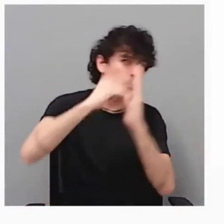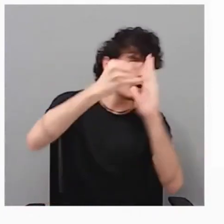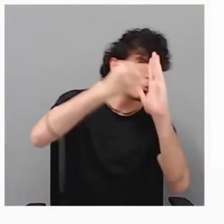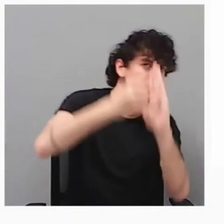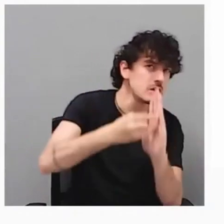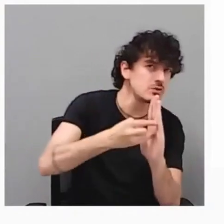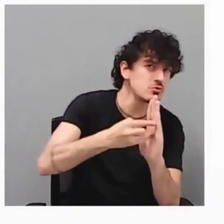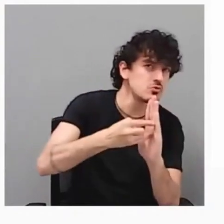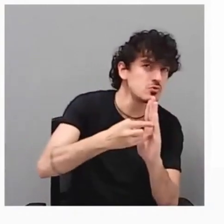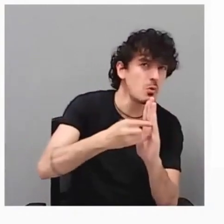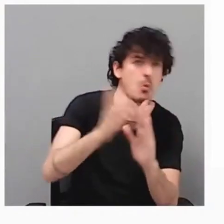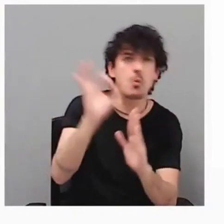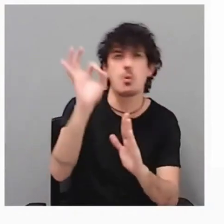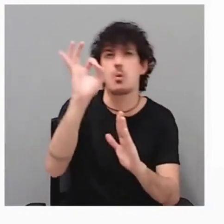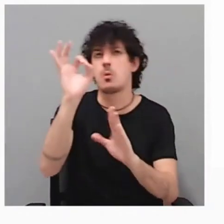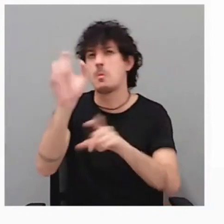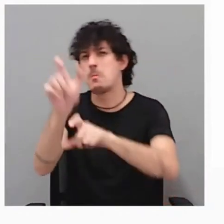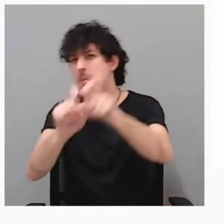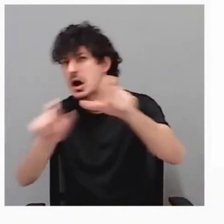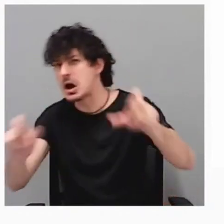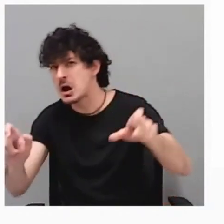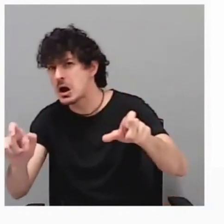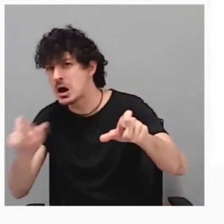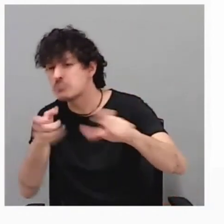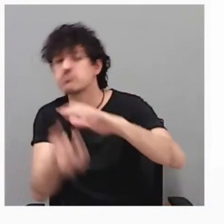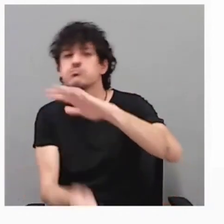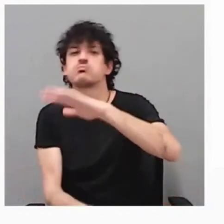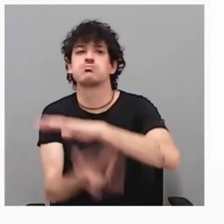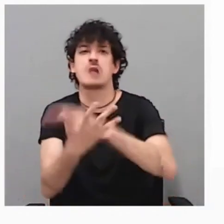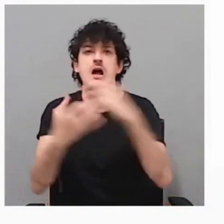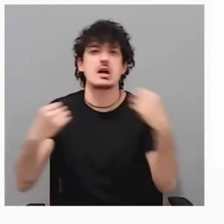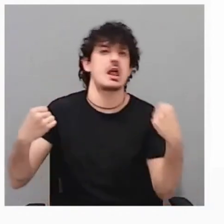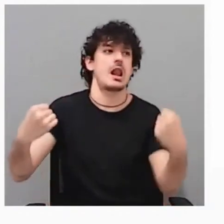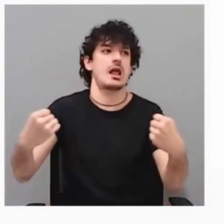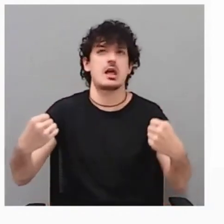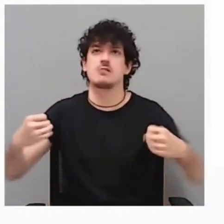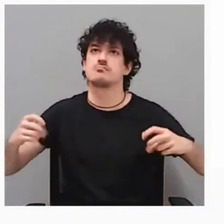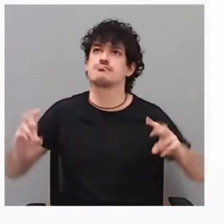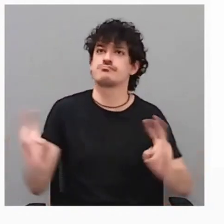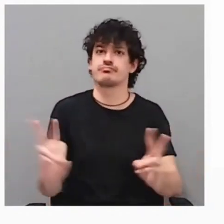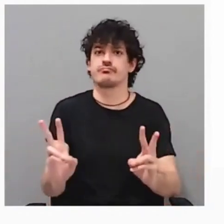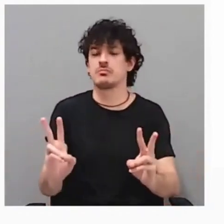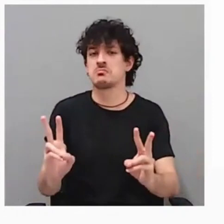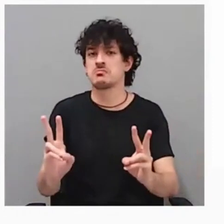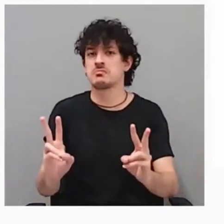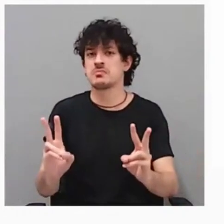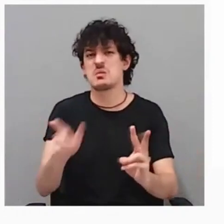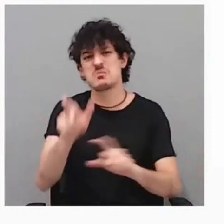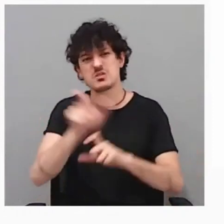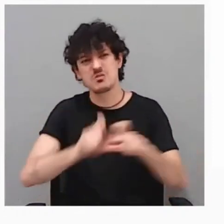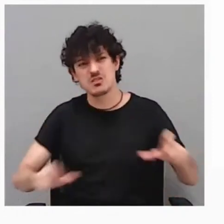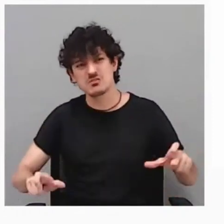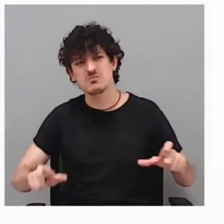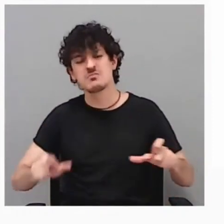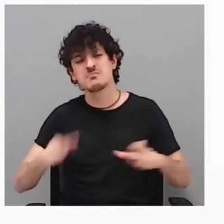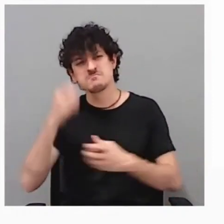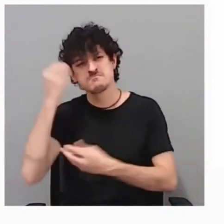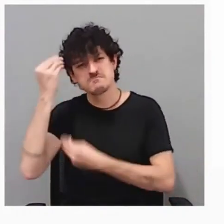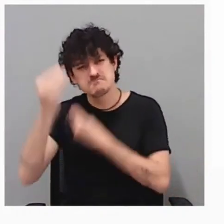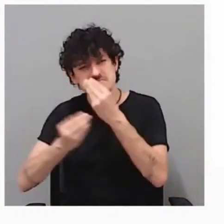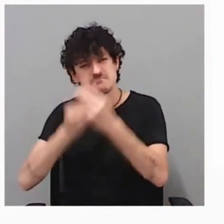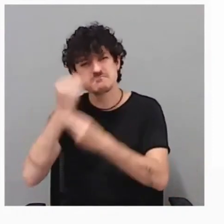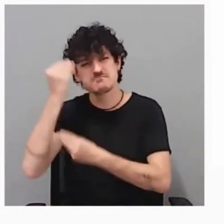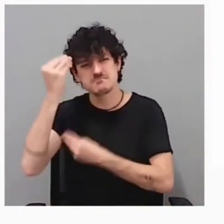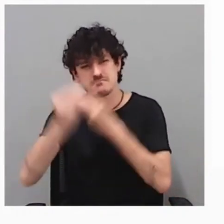que creen energía, que sean vitalistas. No personas que estén pensando y pensando en los proyectos o